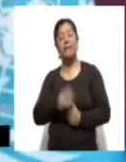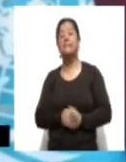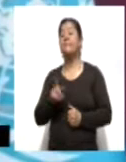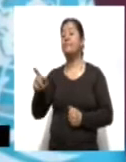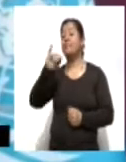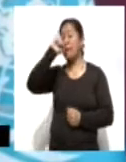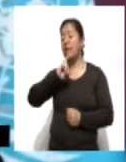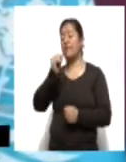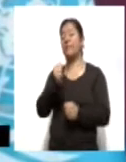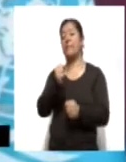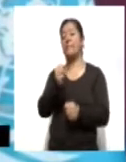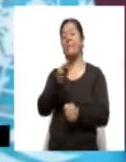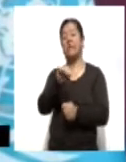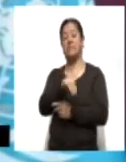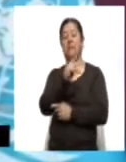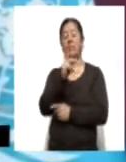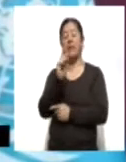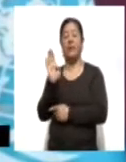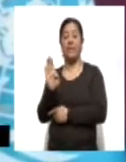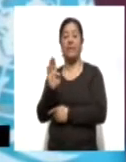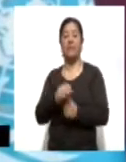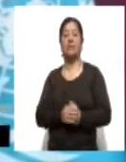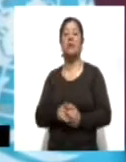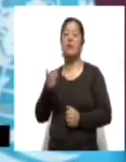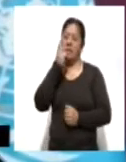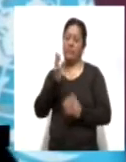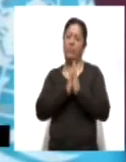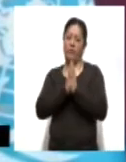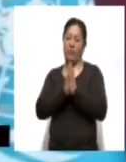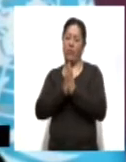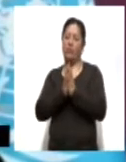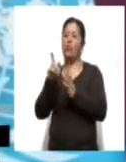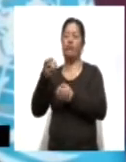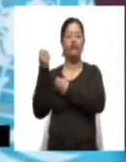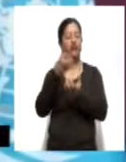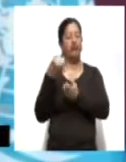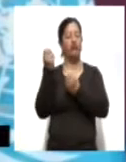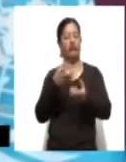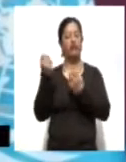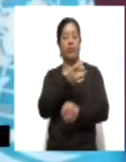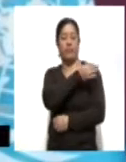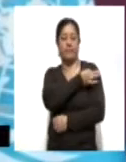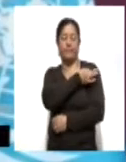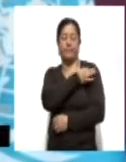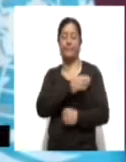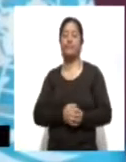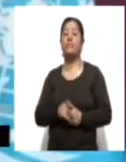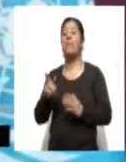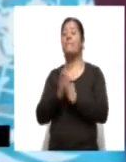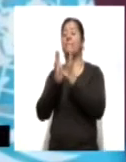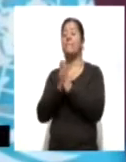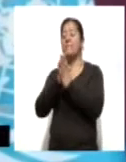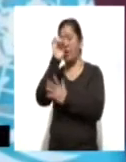llamó a evitar el acaparamiento de las vacunas y privilegiar en mayor medida a las naciones en desarrollo. Al participar en la sesión del Consejo de